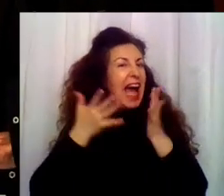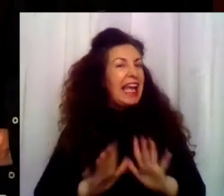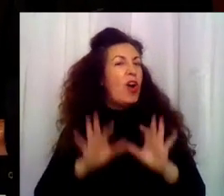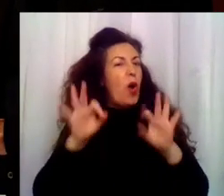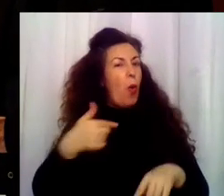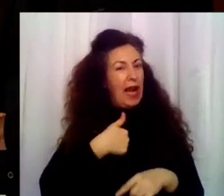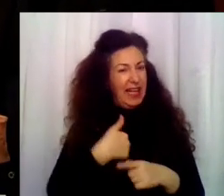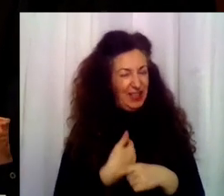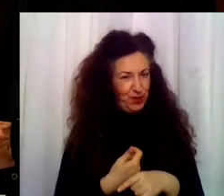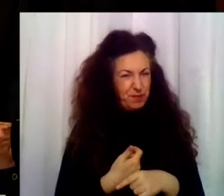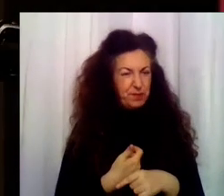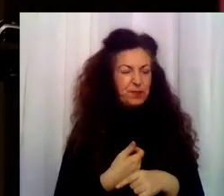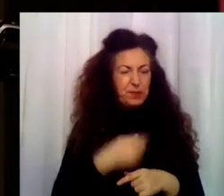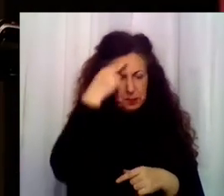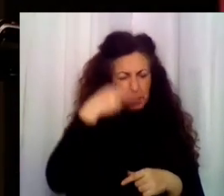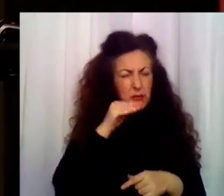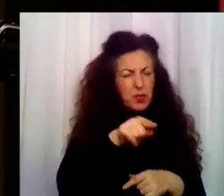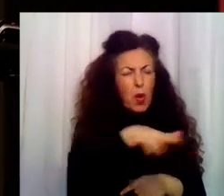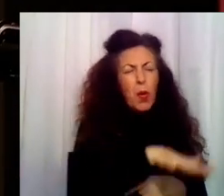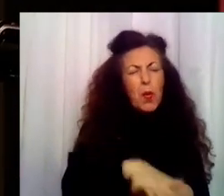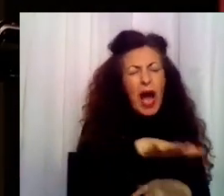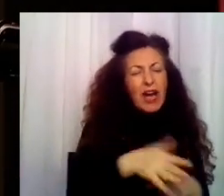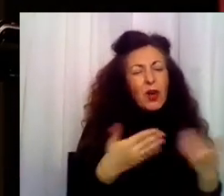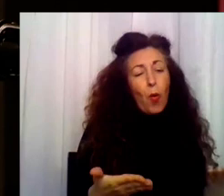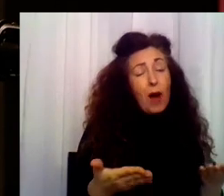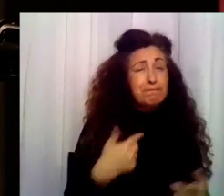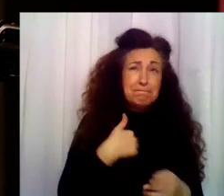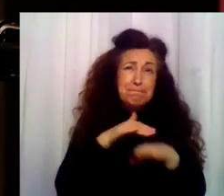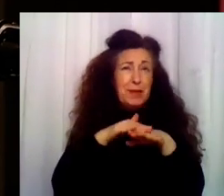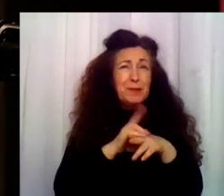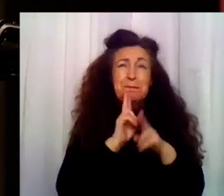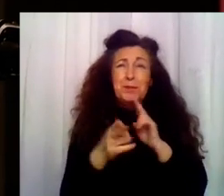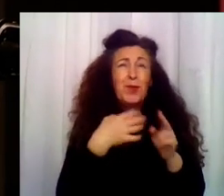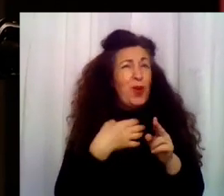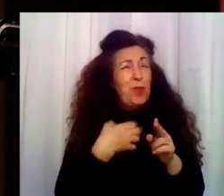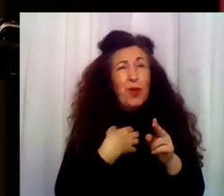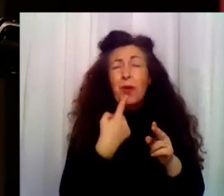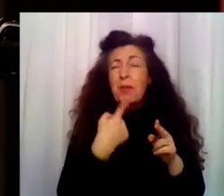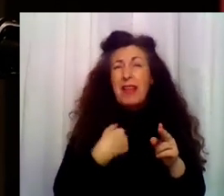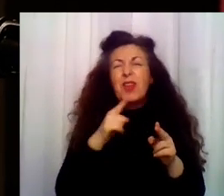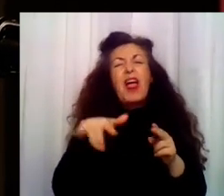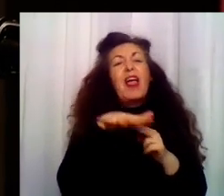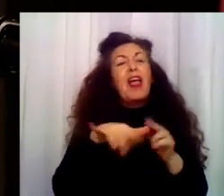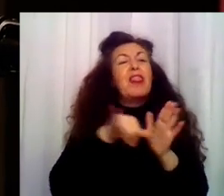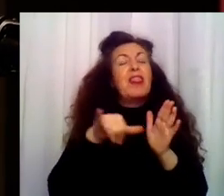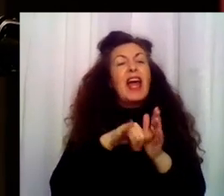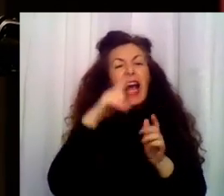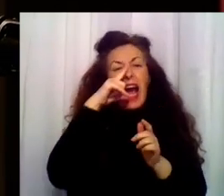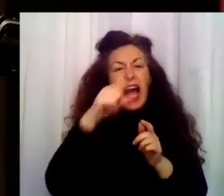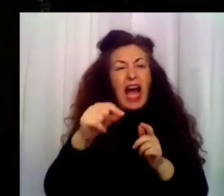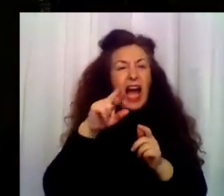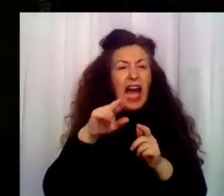Oye, ¿y el barrio cuál es? Es que no lo puedo decir. Bueno, está por Rivas Bacia Madrid. ¿Qué?